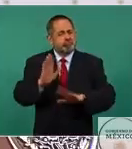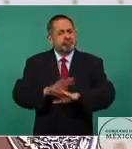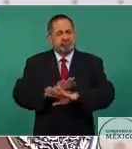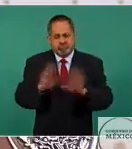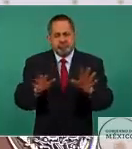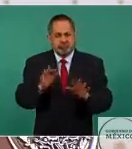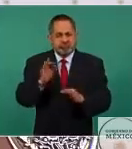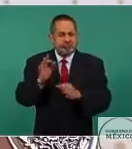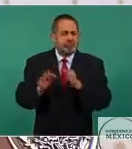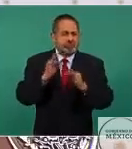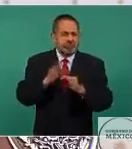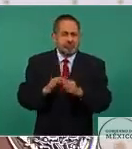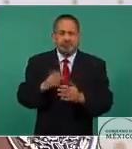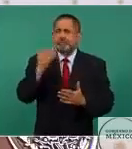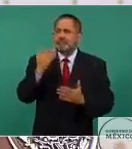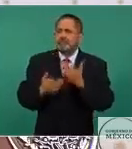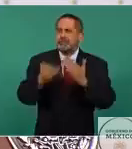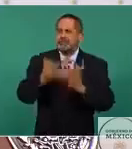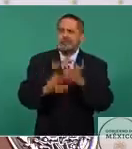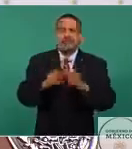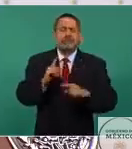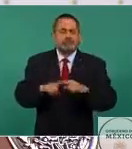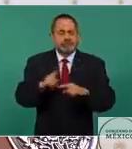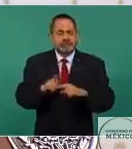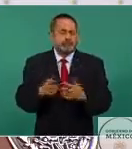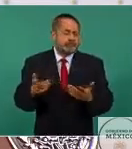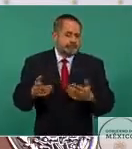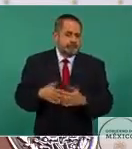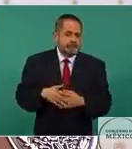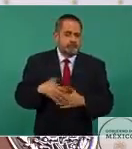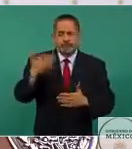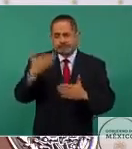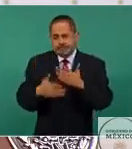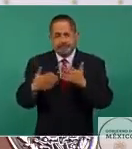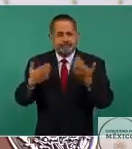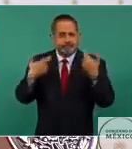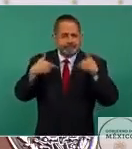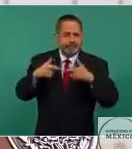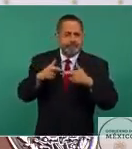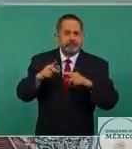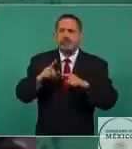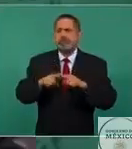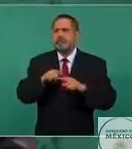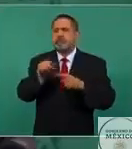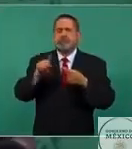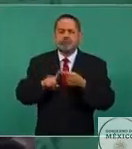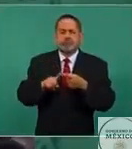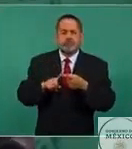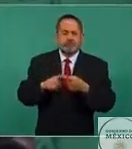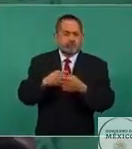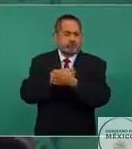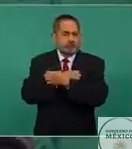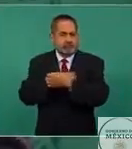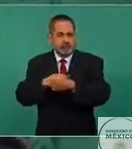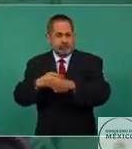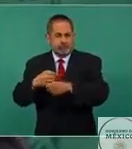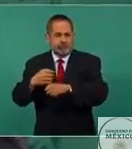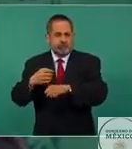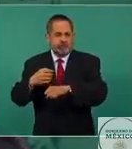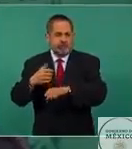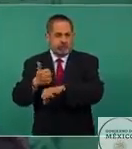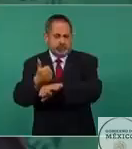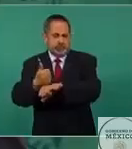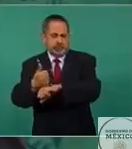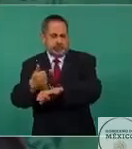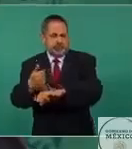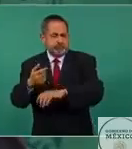Nos falta que regresen a clases en educación básica, también hago